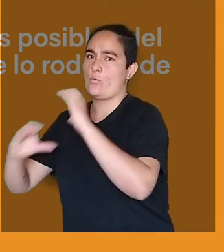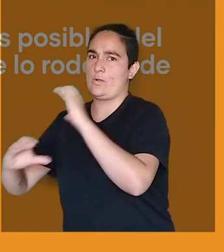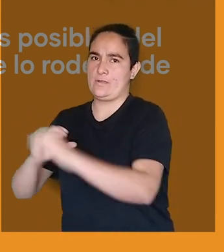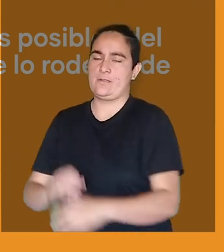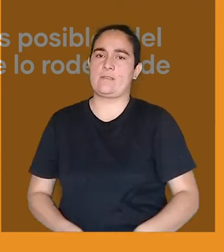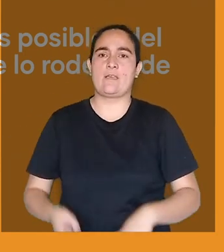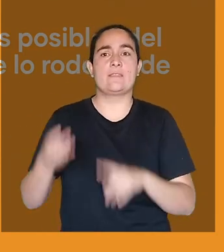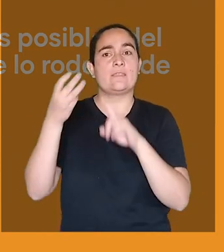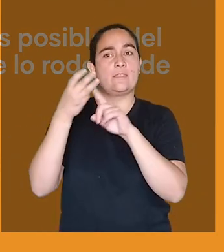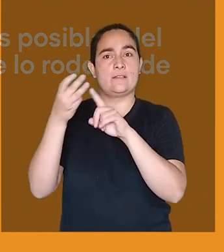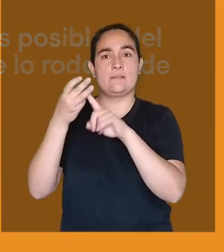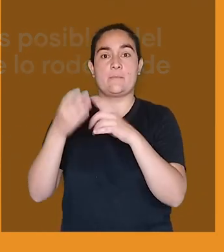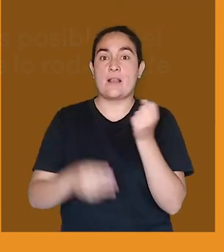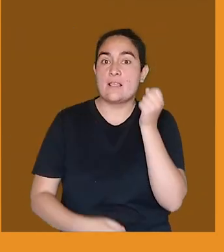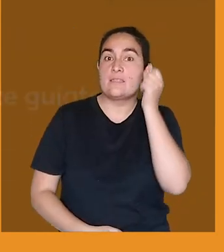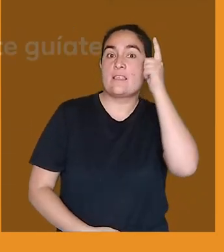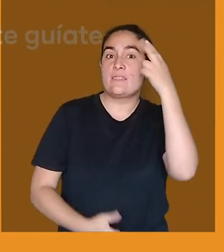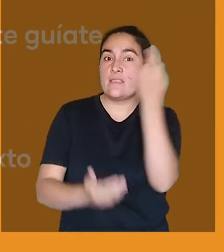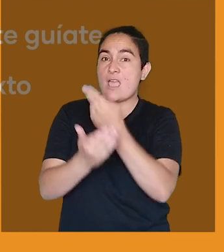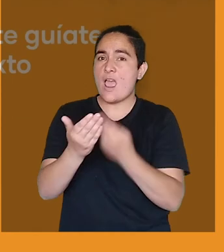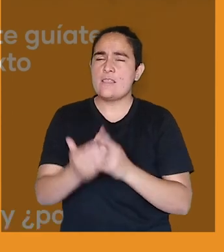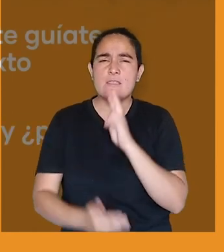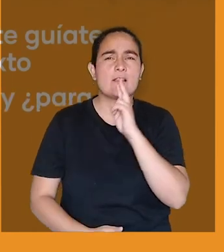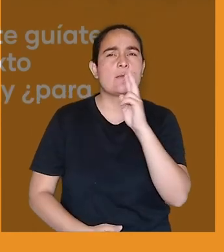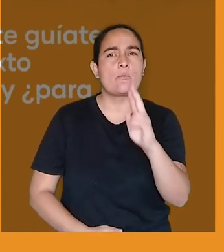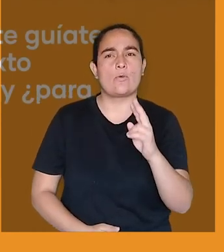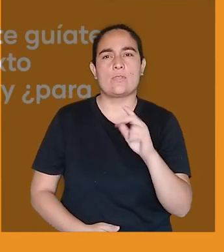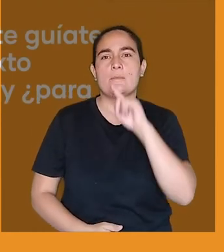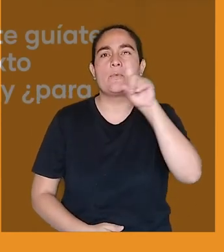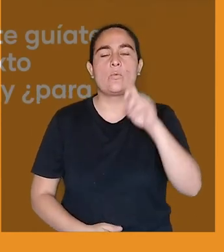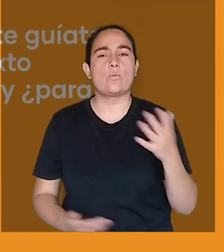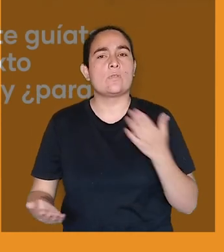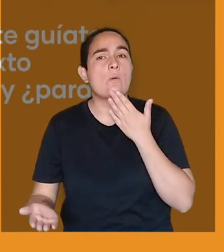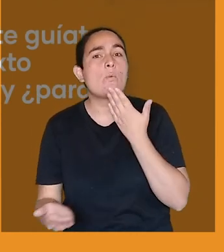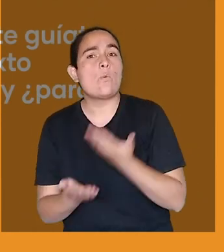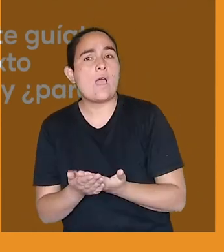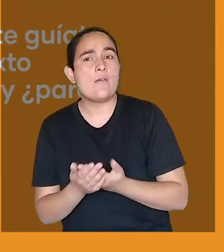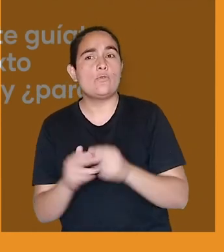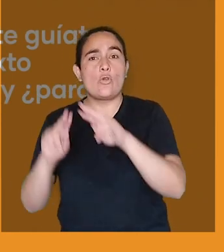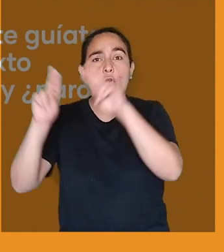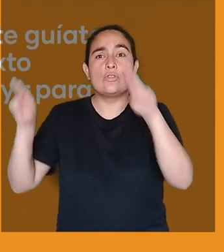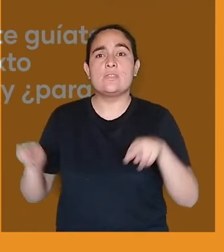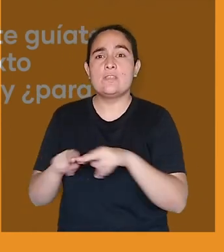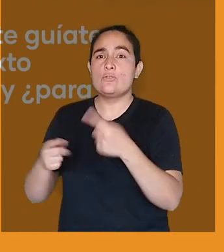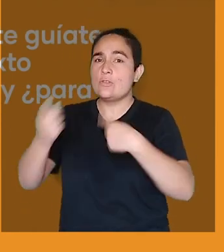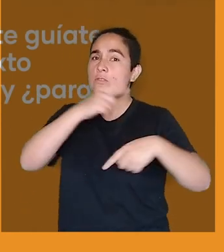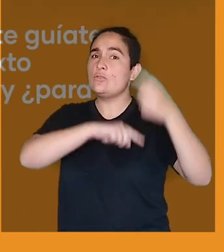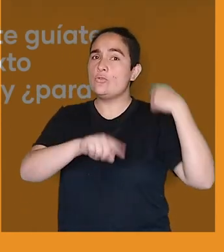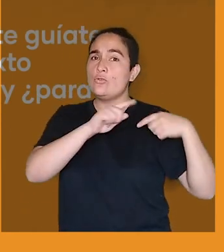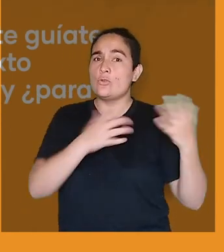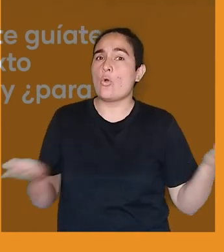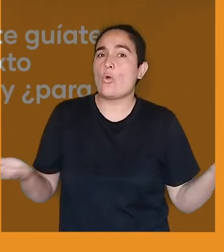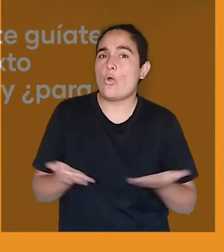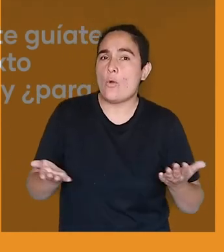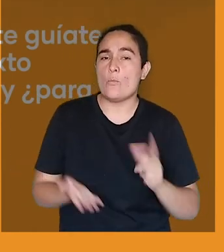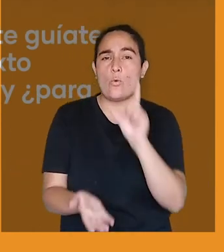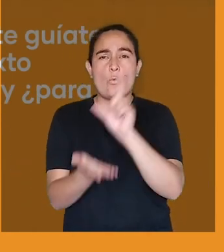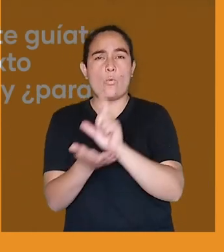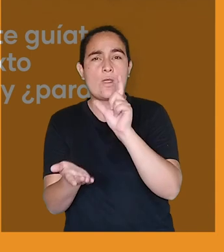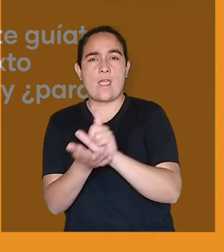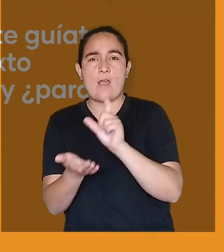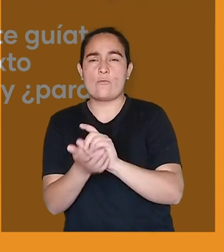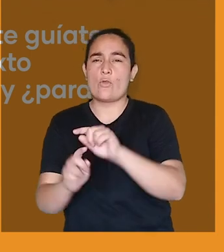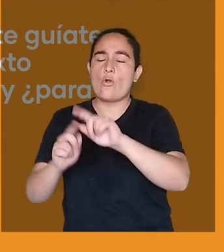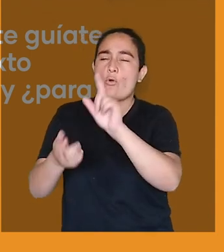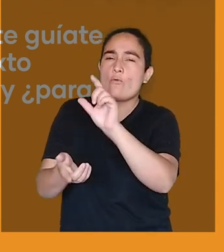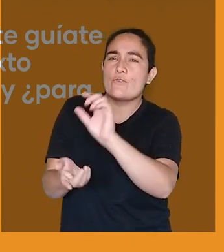comunica. 3. Para comprender la finalidad del arte, guíate por las preguntas. ¿Cuándo? Contexto histórico.